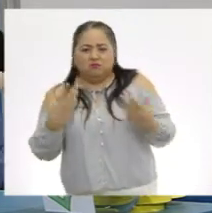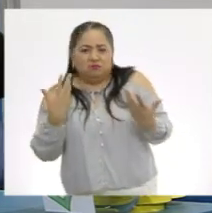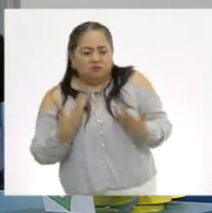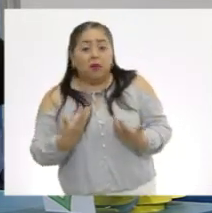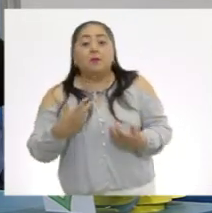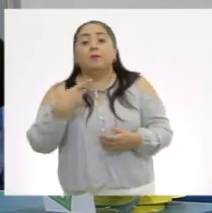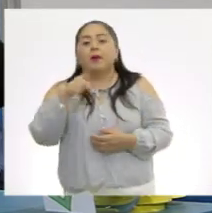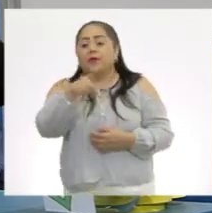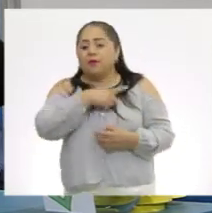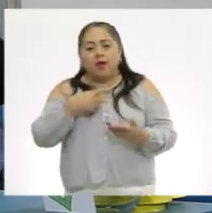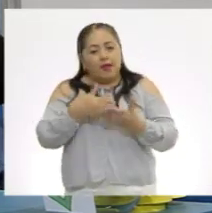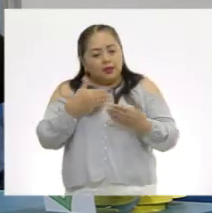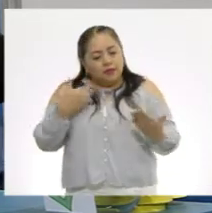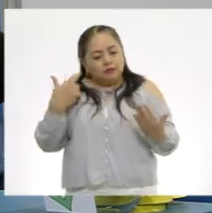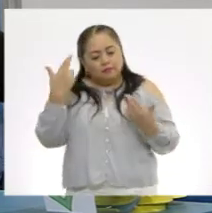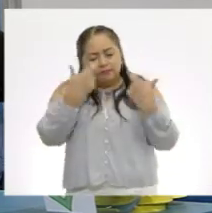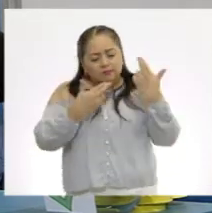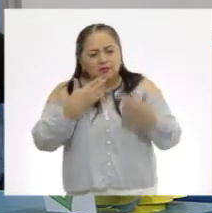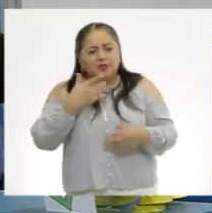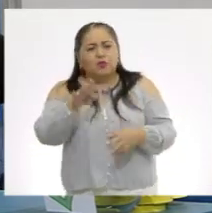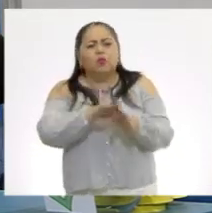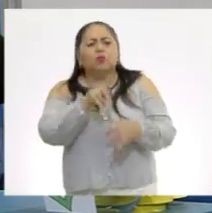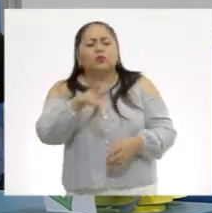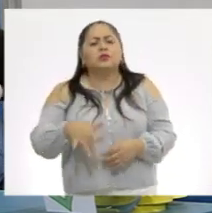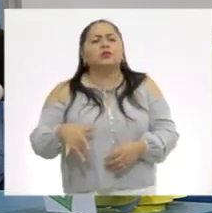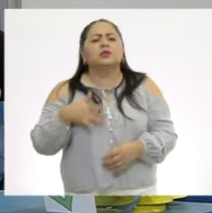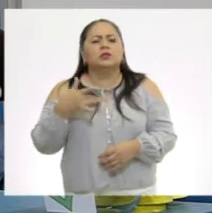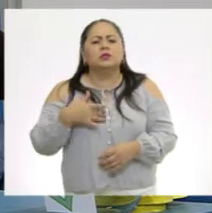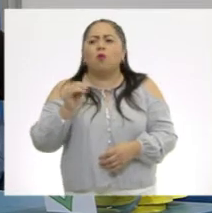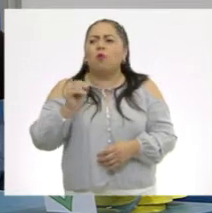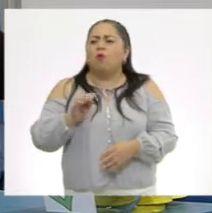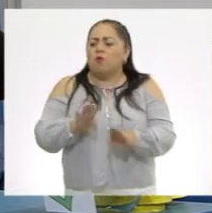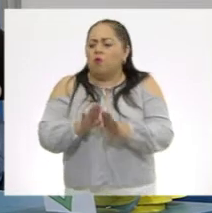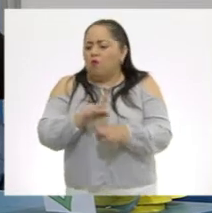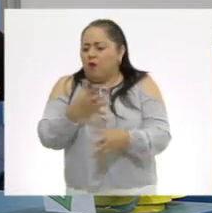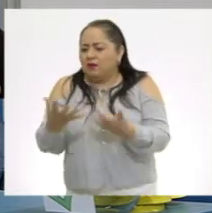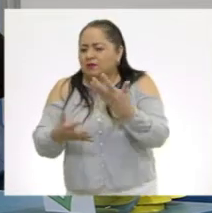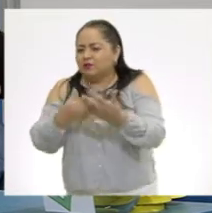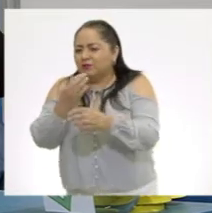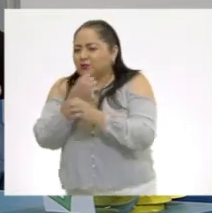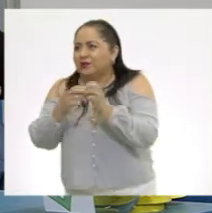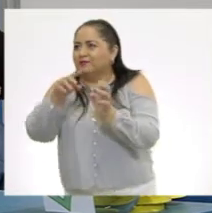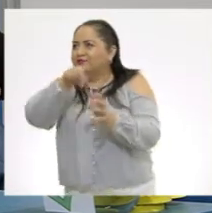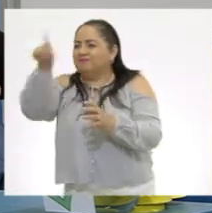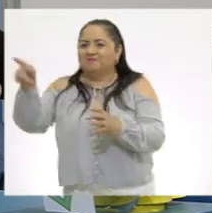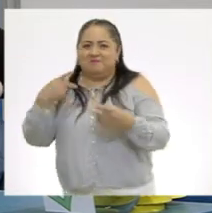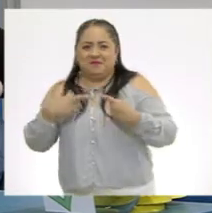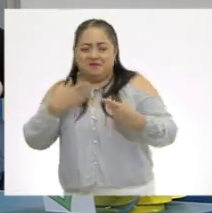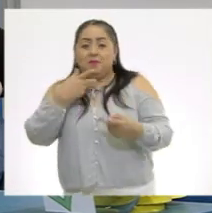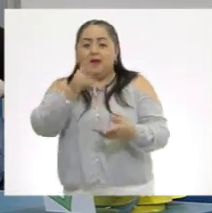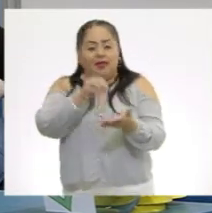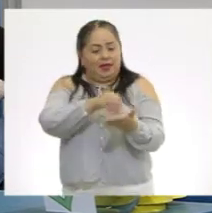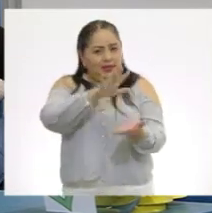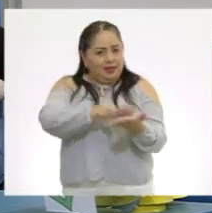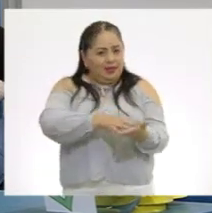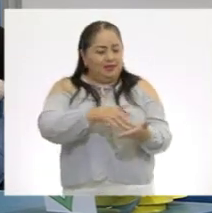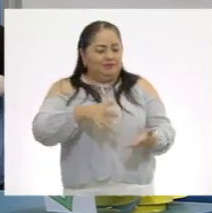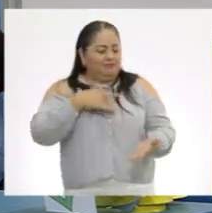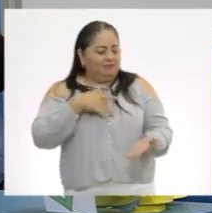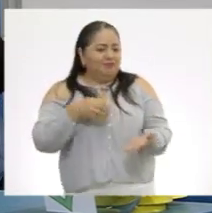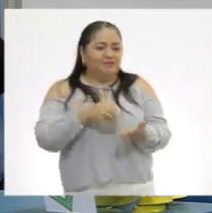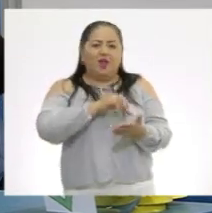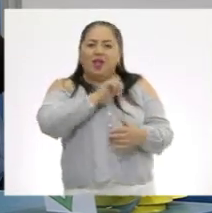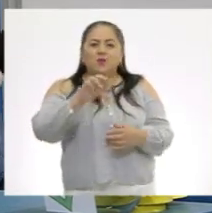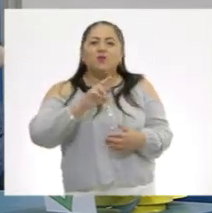Y analiza cómo se siente o cómo son esas acciones con los demás. Además, anota en tu diario emocional